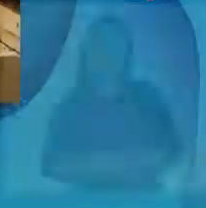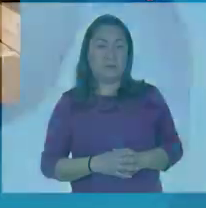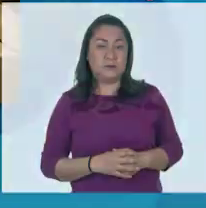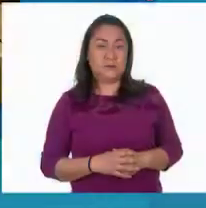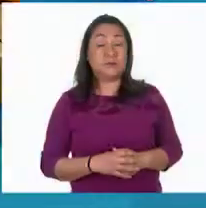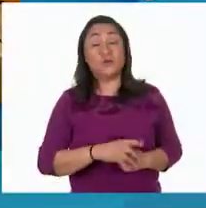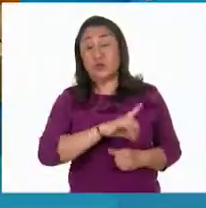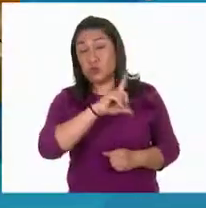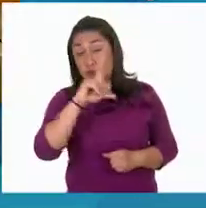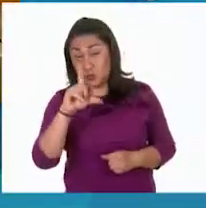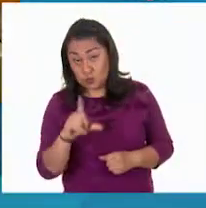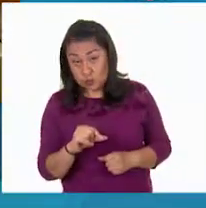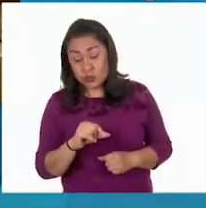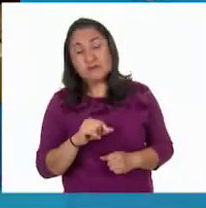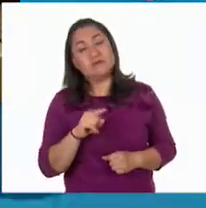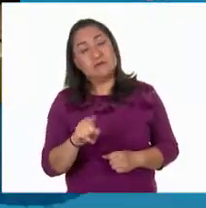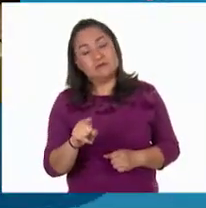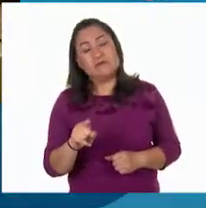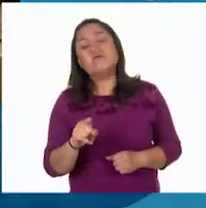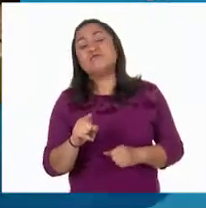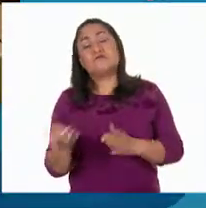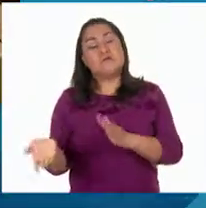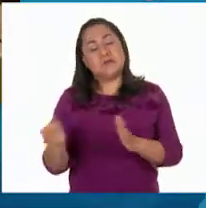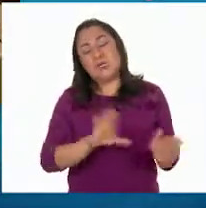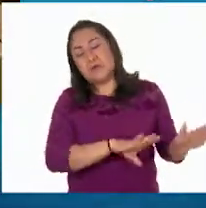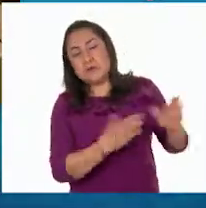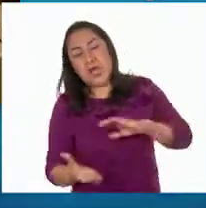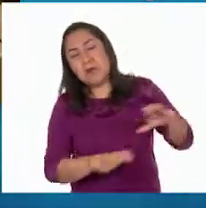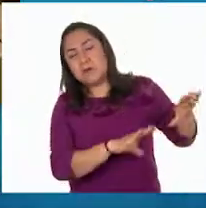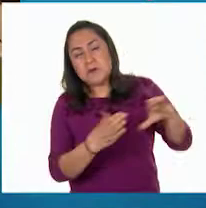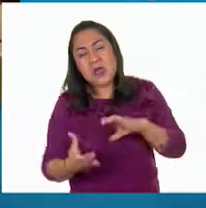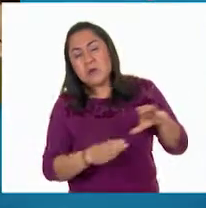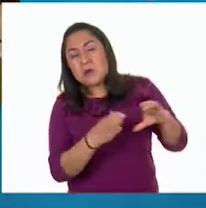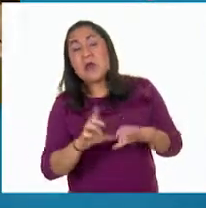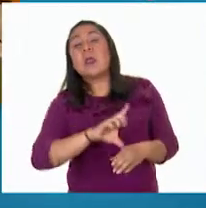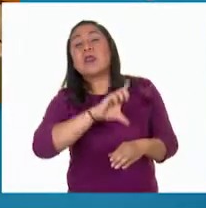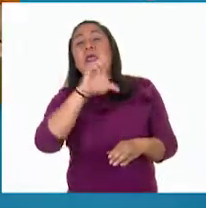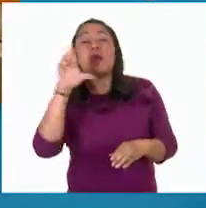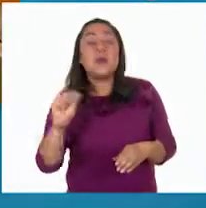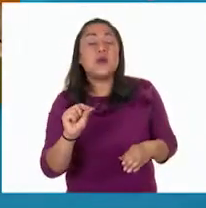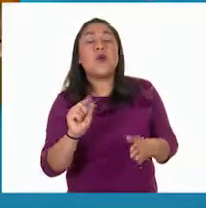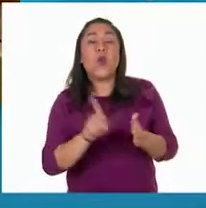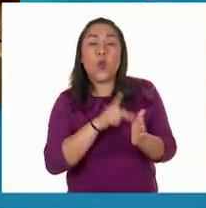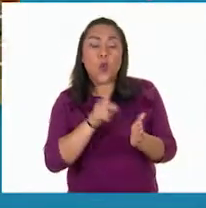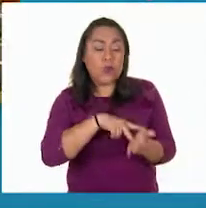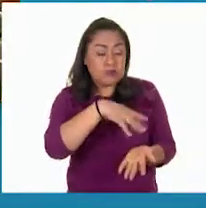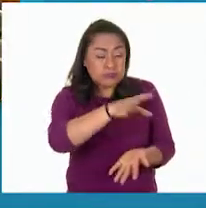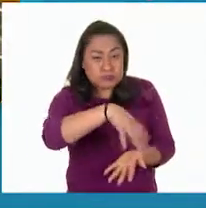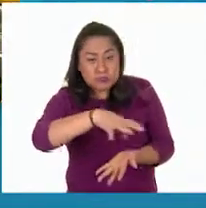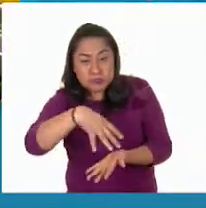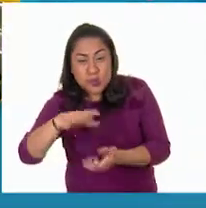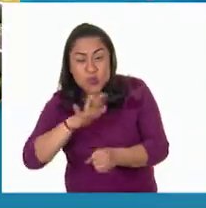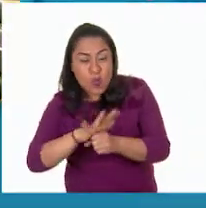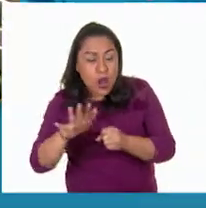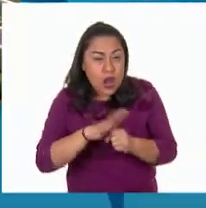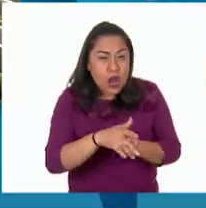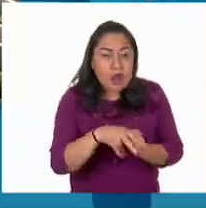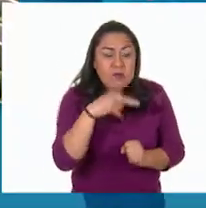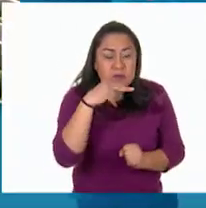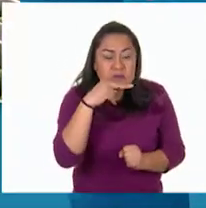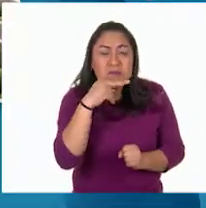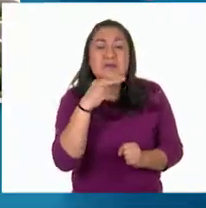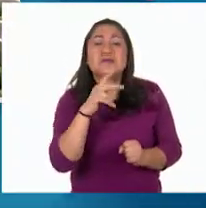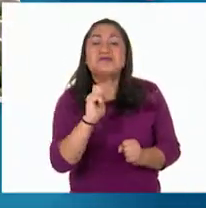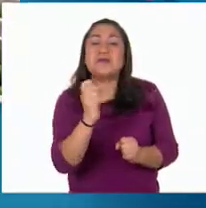Después de eso, esa fruta se está vaciando, entra lo que viene siendo el proceso de selección. Ahí se va sacando la fruta que la rezaga